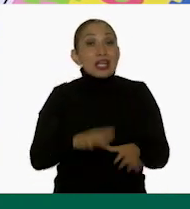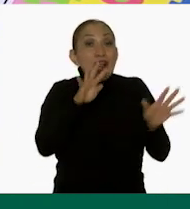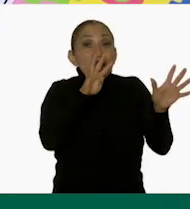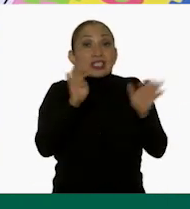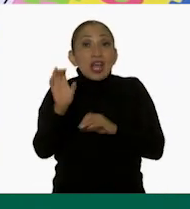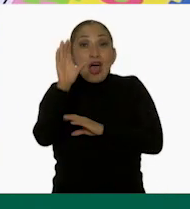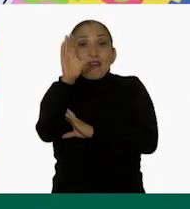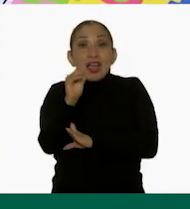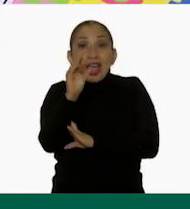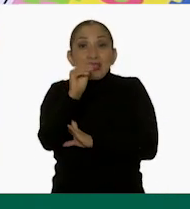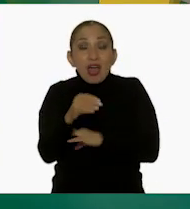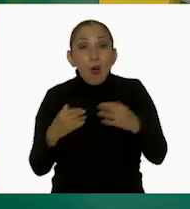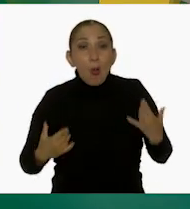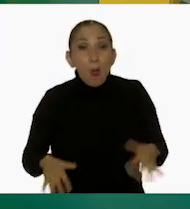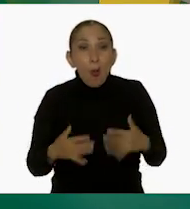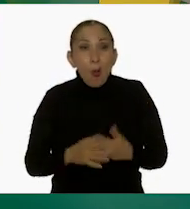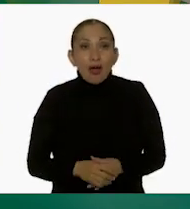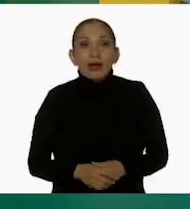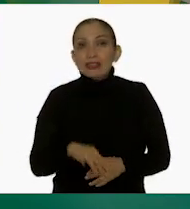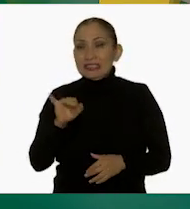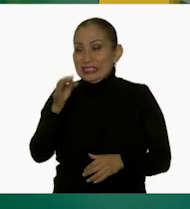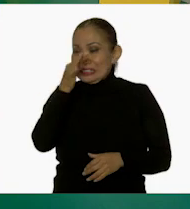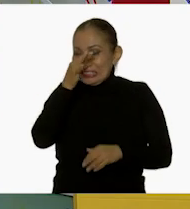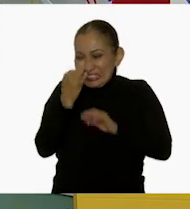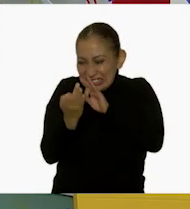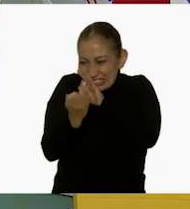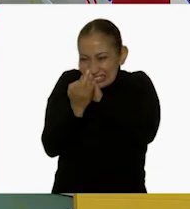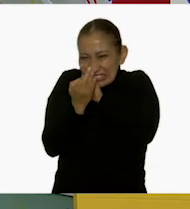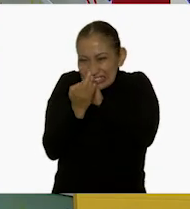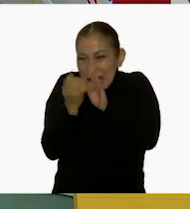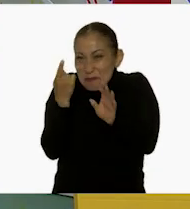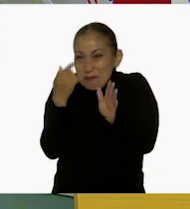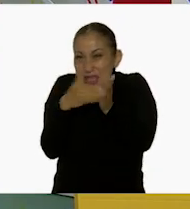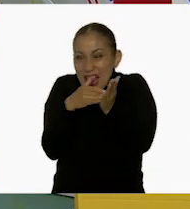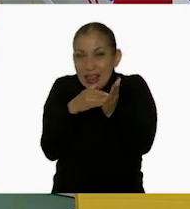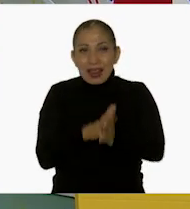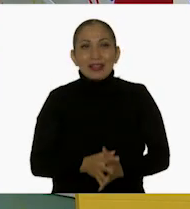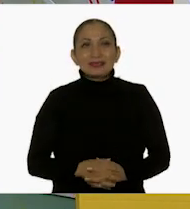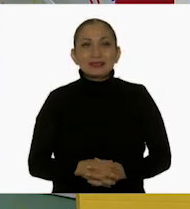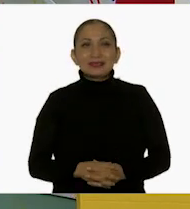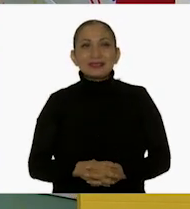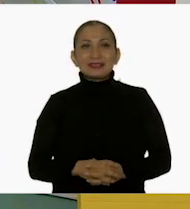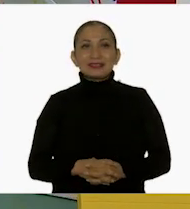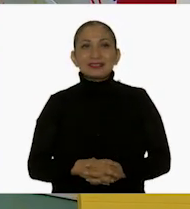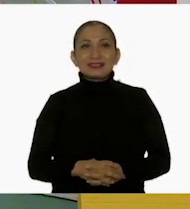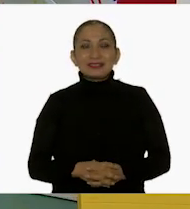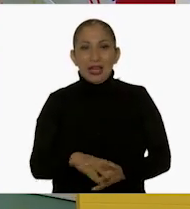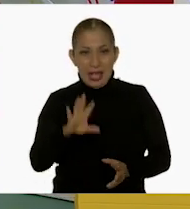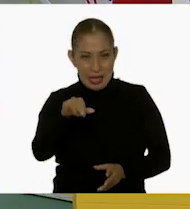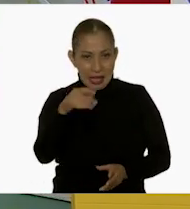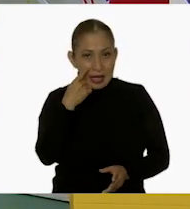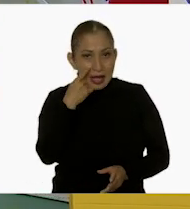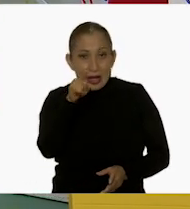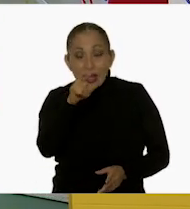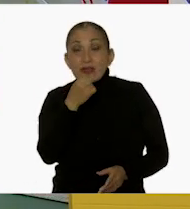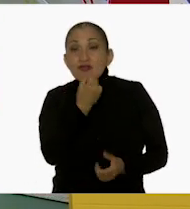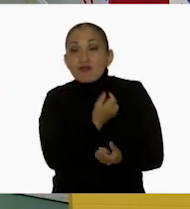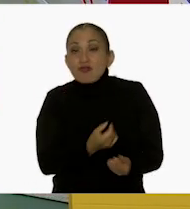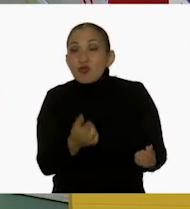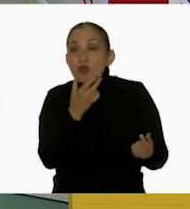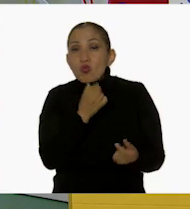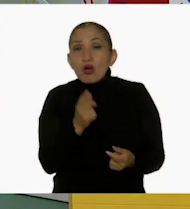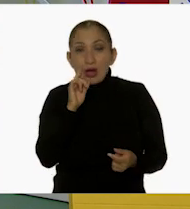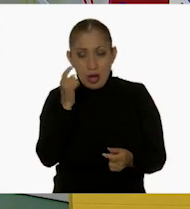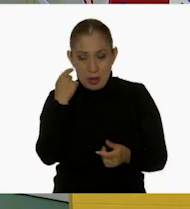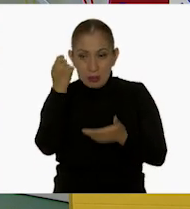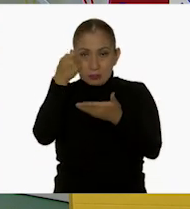¡990! Sí, muy cerca del mil. A ver, niñas y niños. Vamos